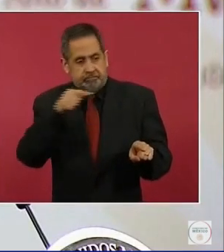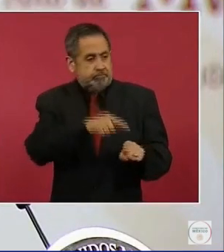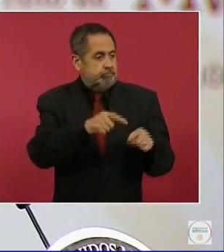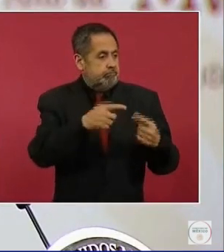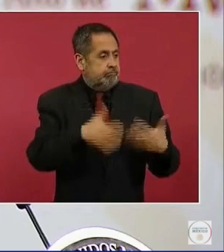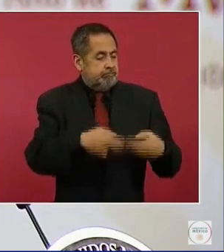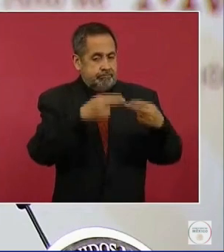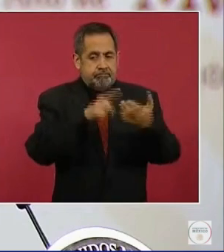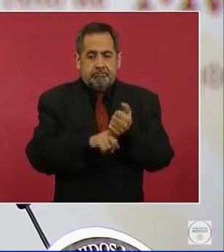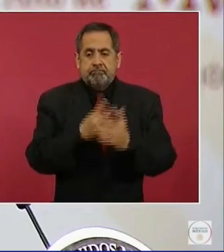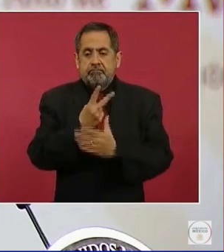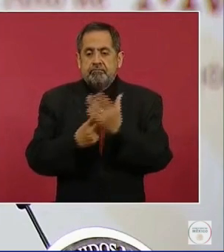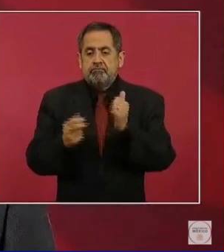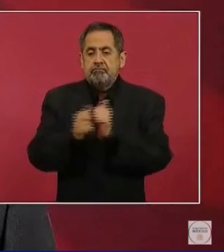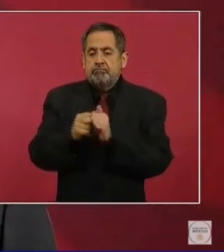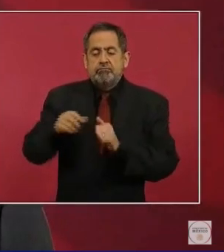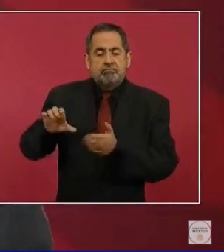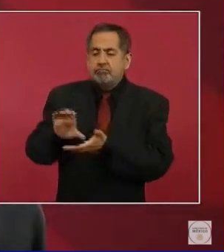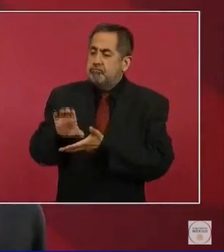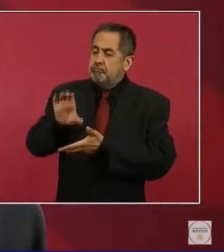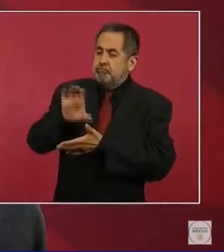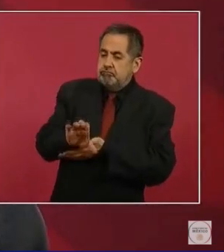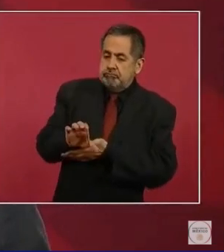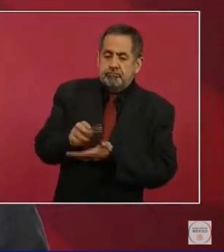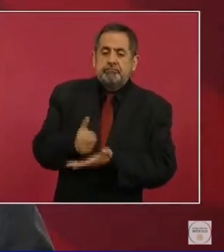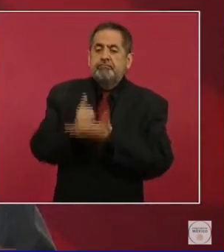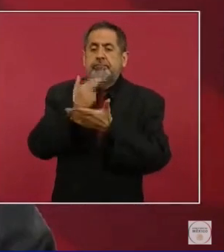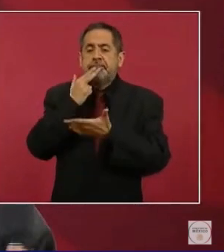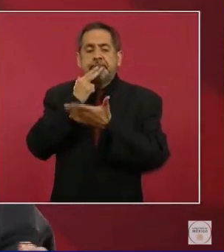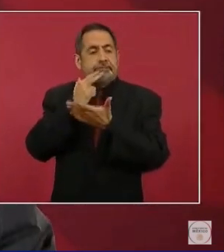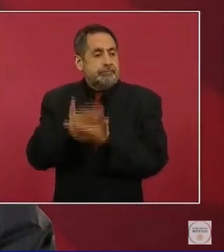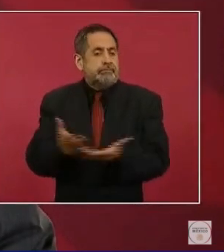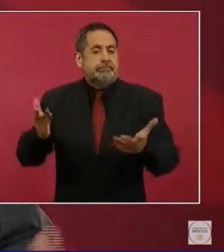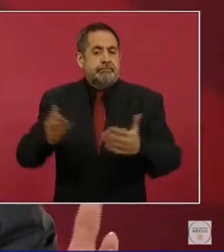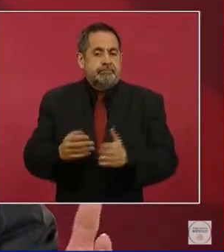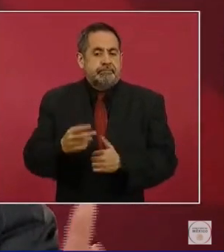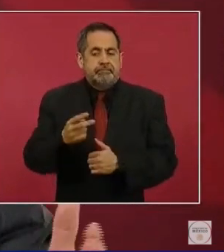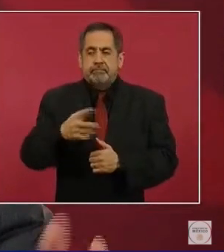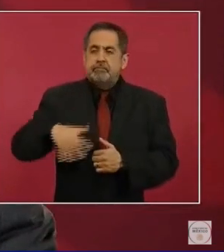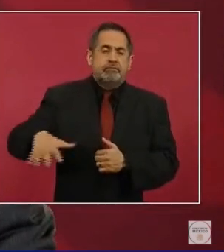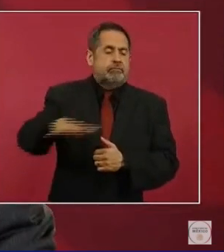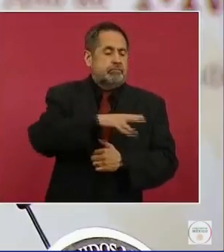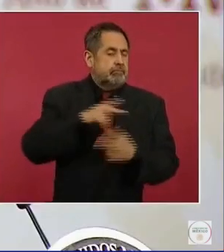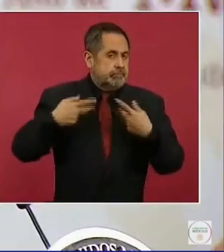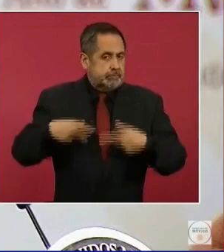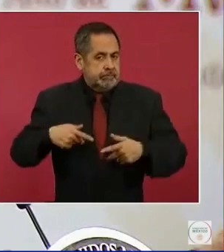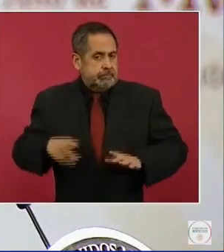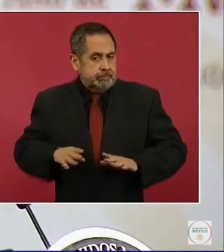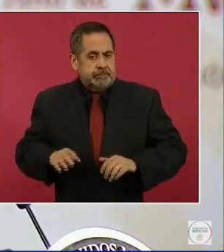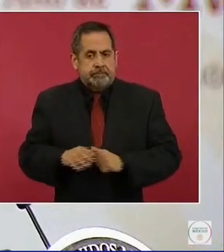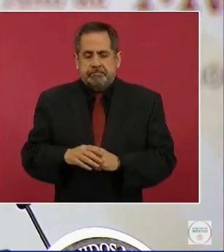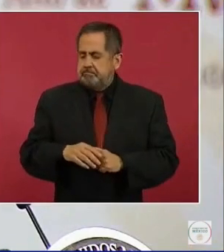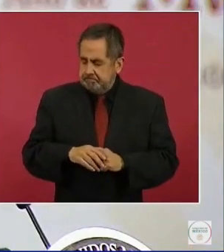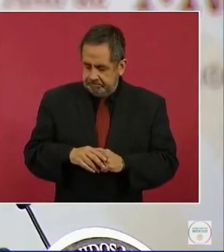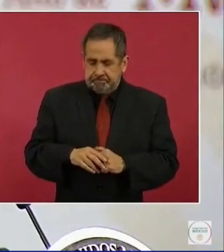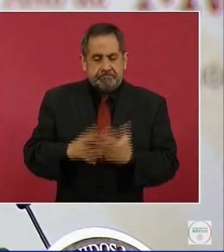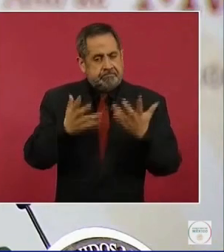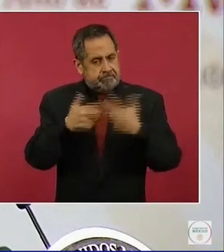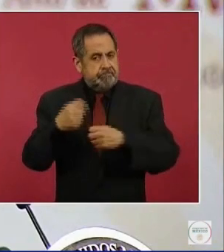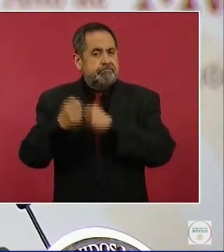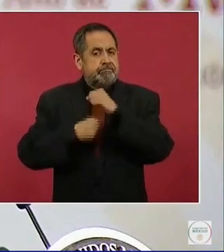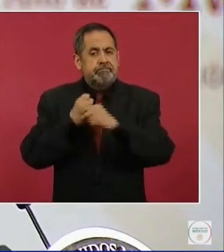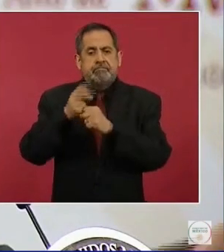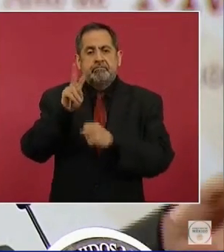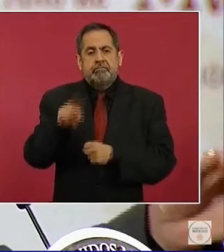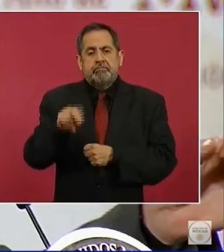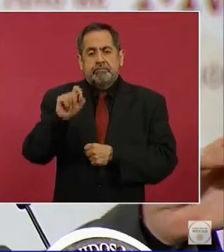en este proyecto y que este fuera usado para el bien público. Y así se estableció. Durante 2021 se fueron articulando los